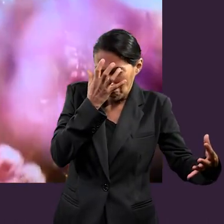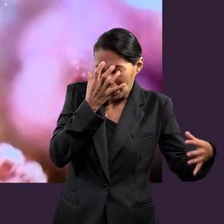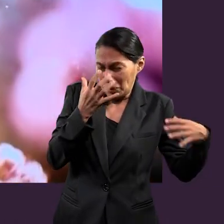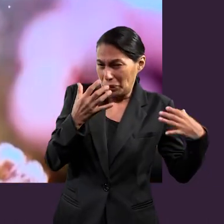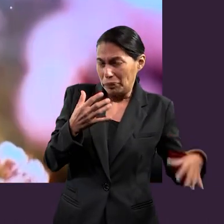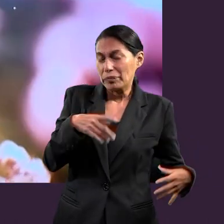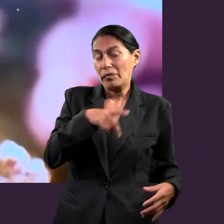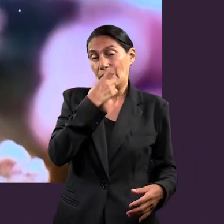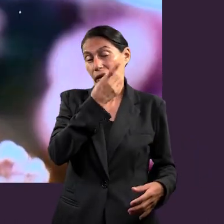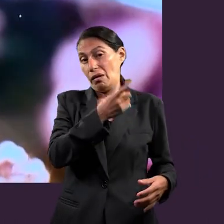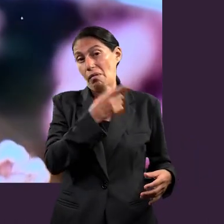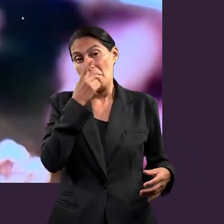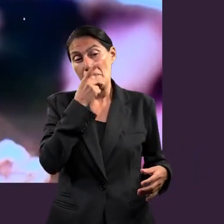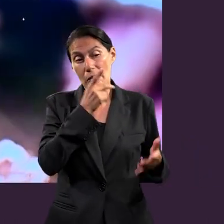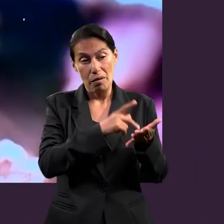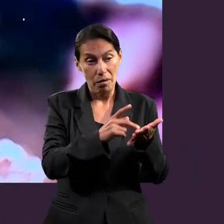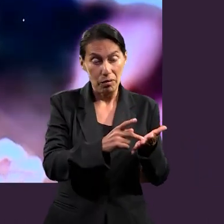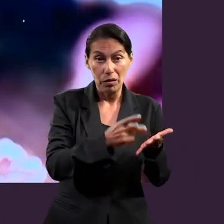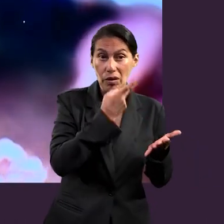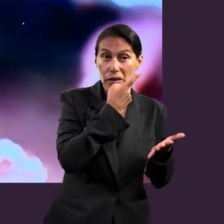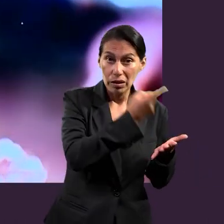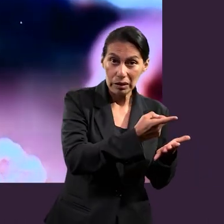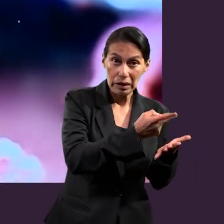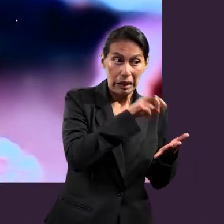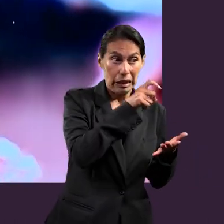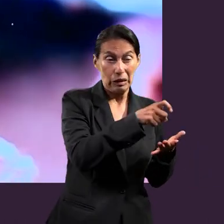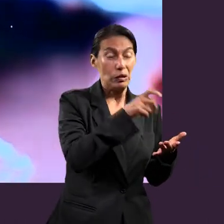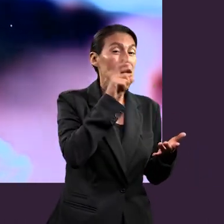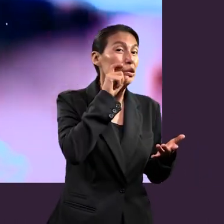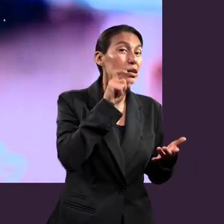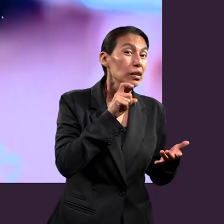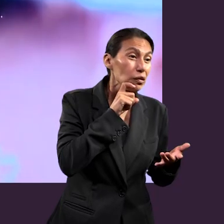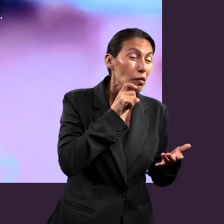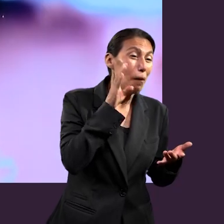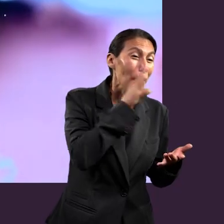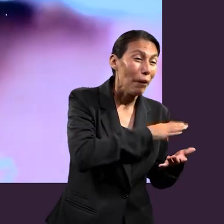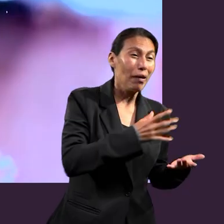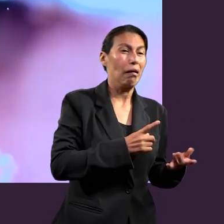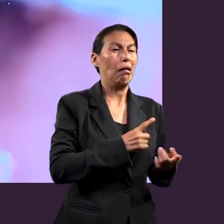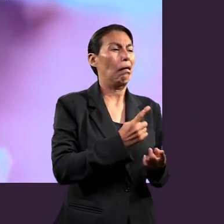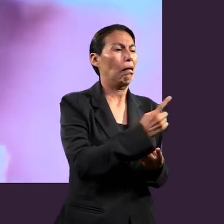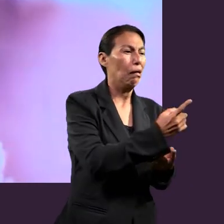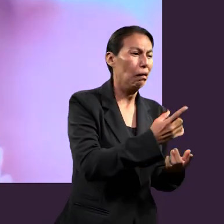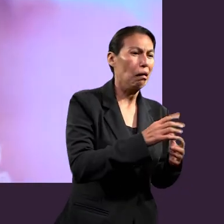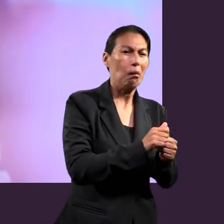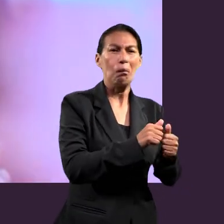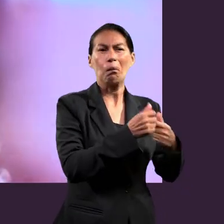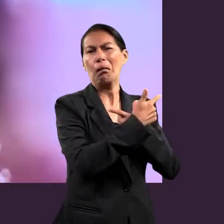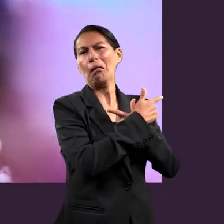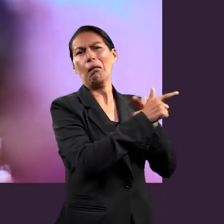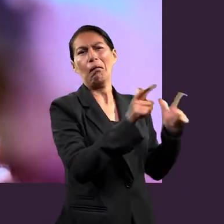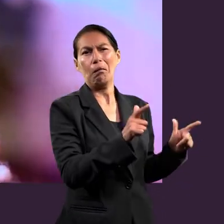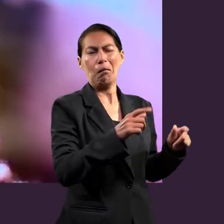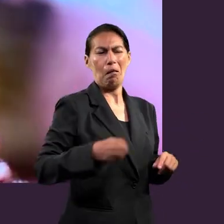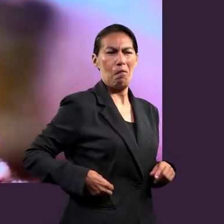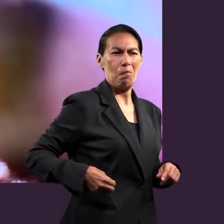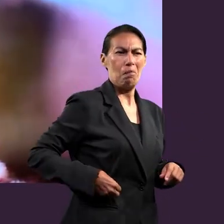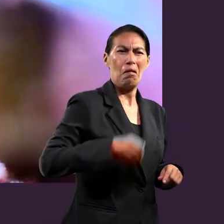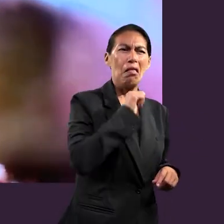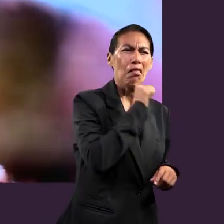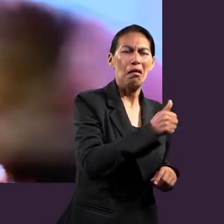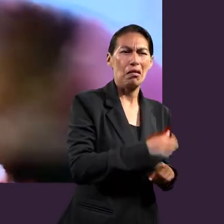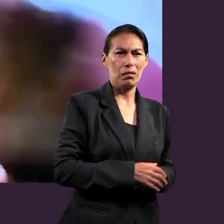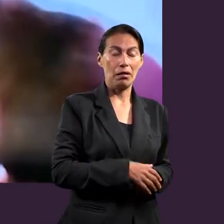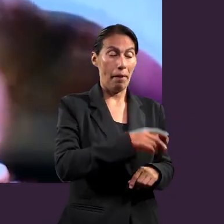vergonzosas. Y especialmente el apóstol Pablo está hablando más en el aspecto de la inmoralidad sexual, en la que ellos